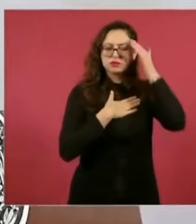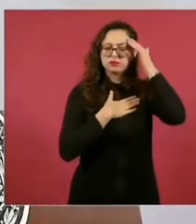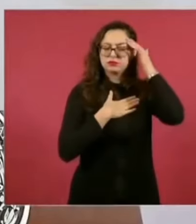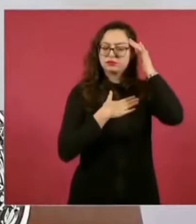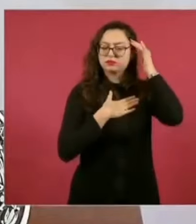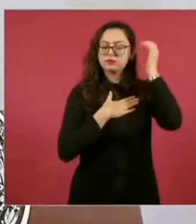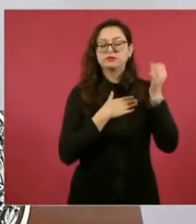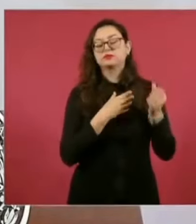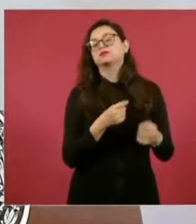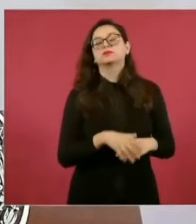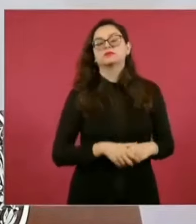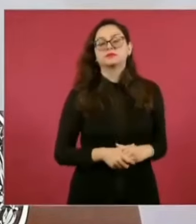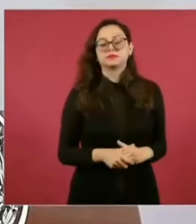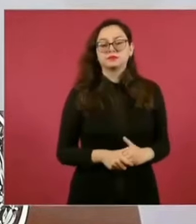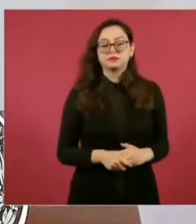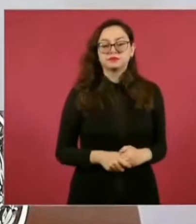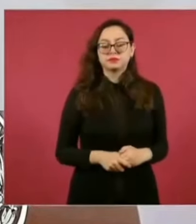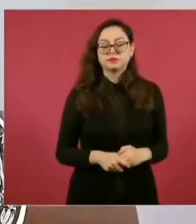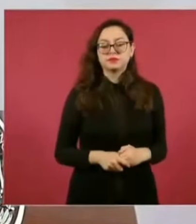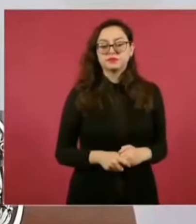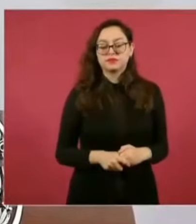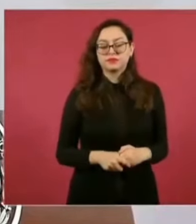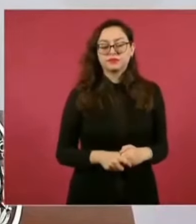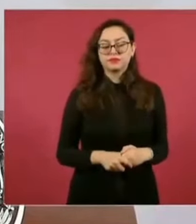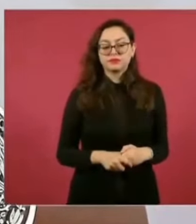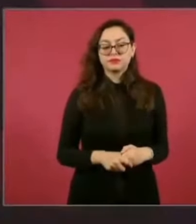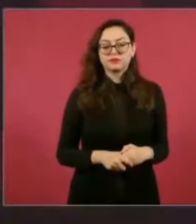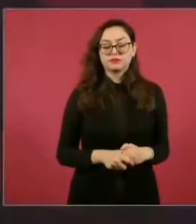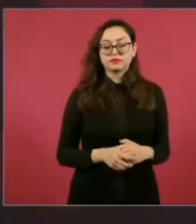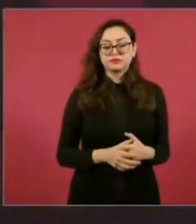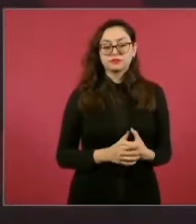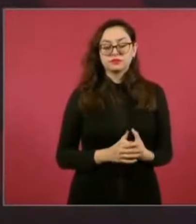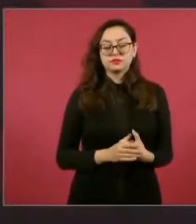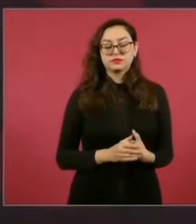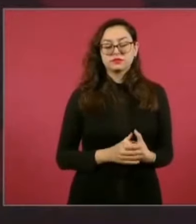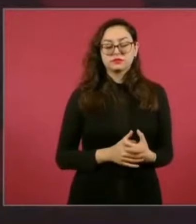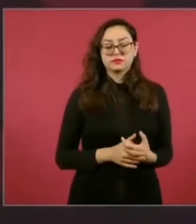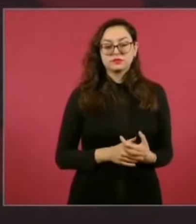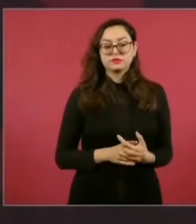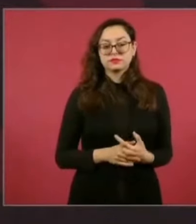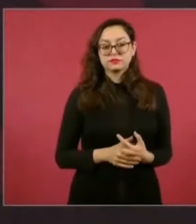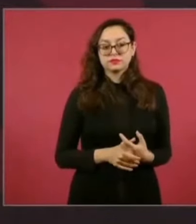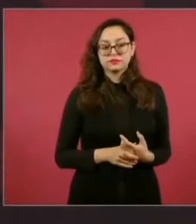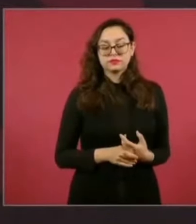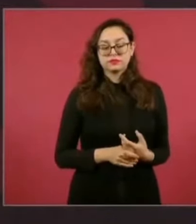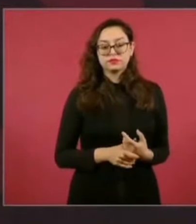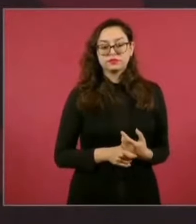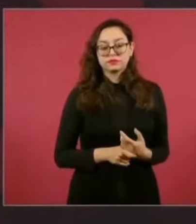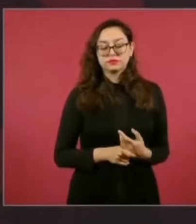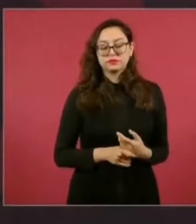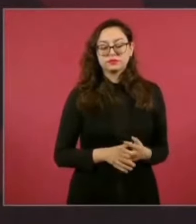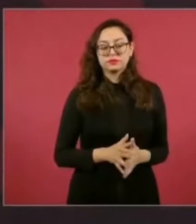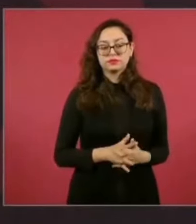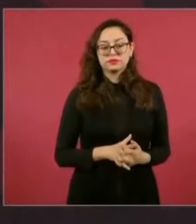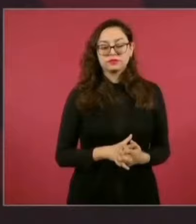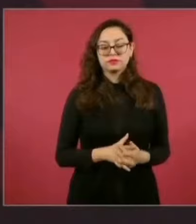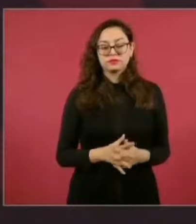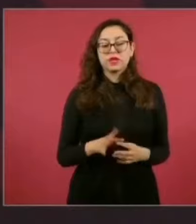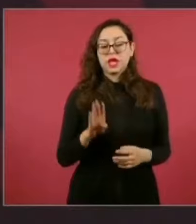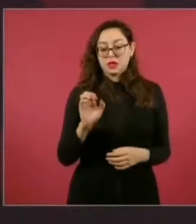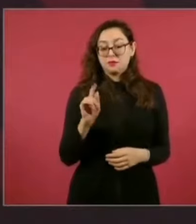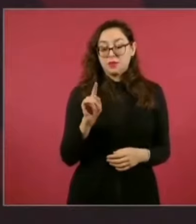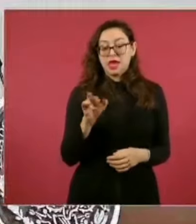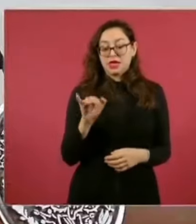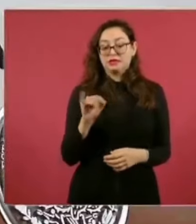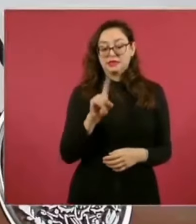además la invité, va a venir a